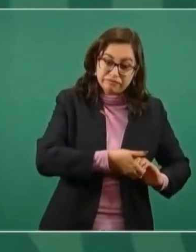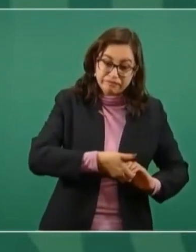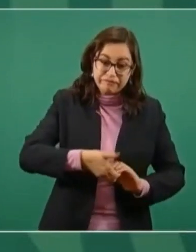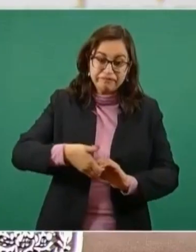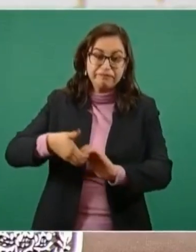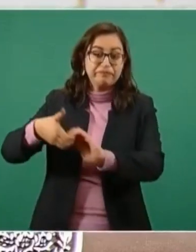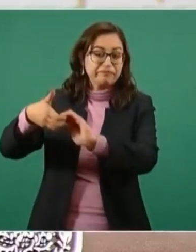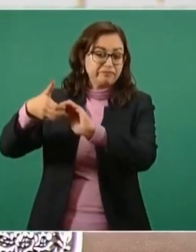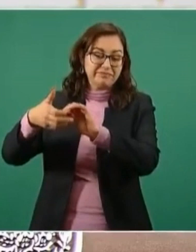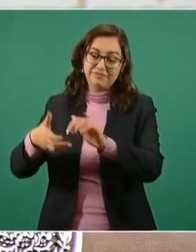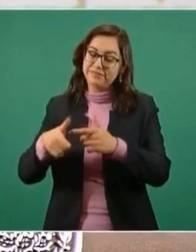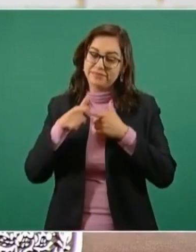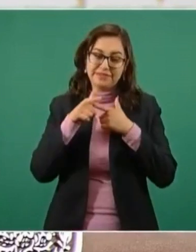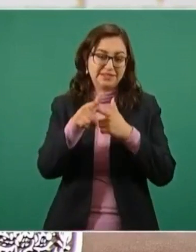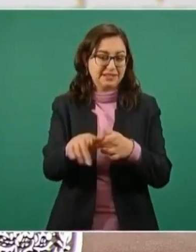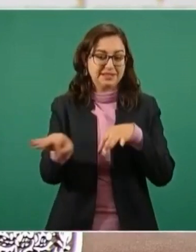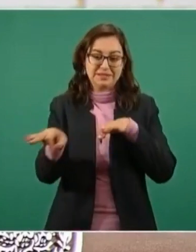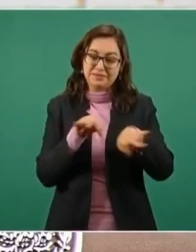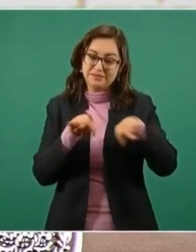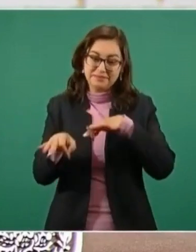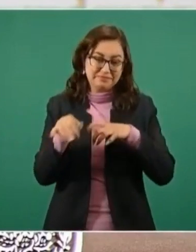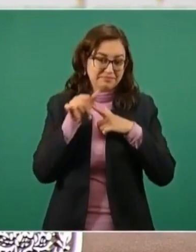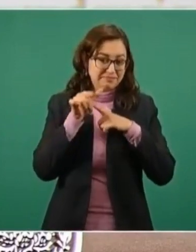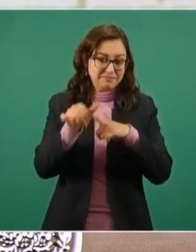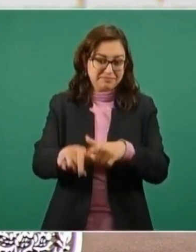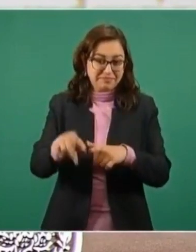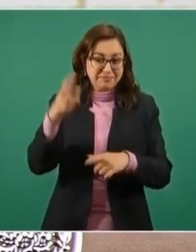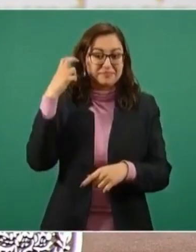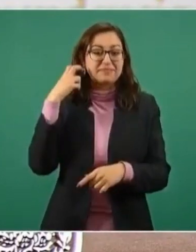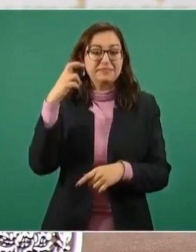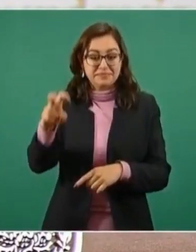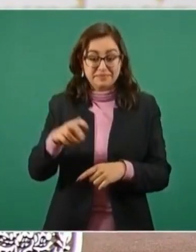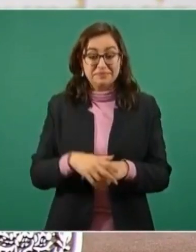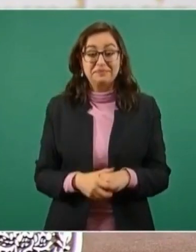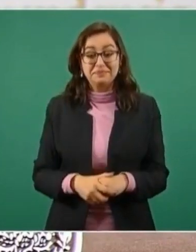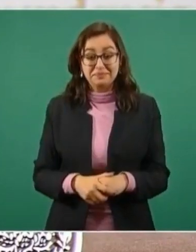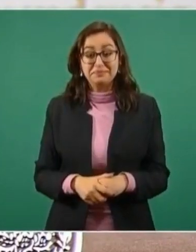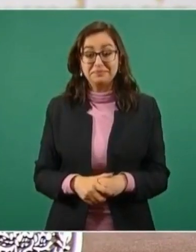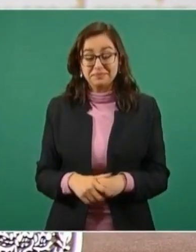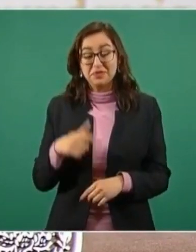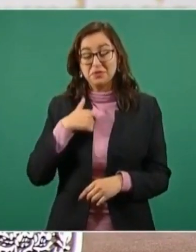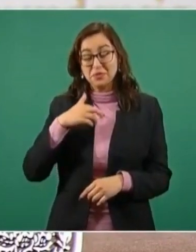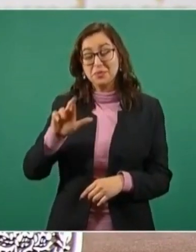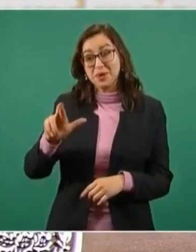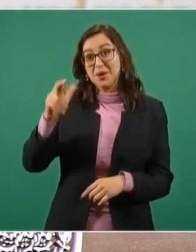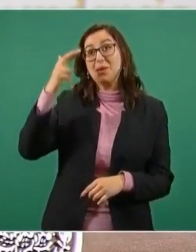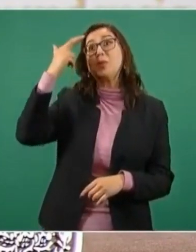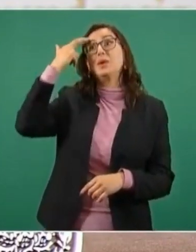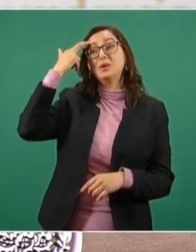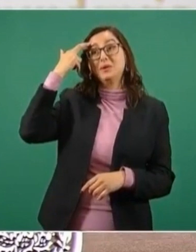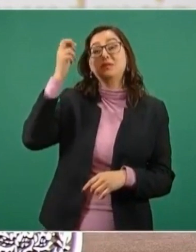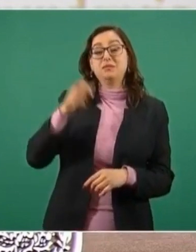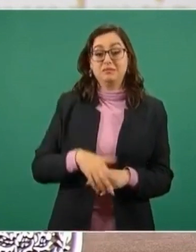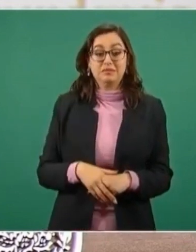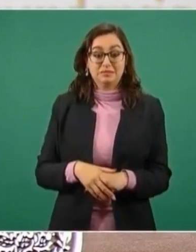pero ahí en madera. Entonces, toda esa zona,